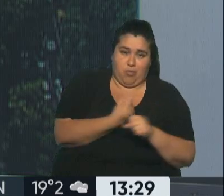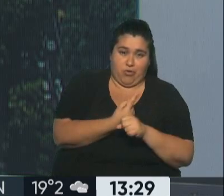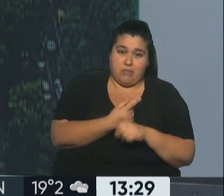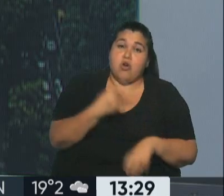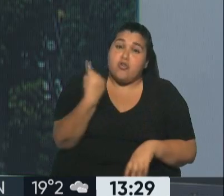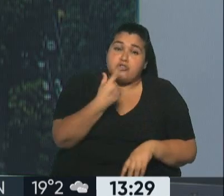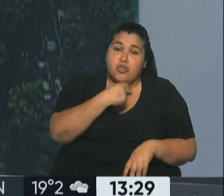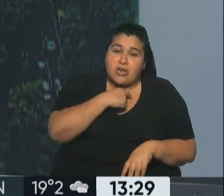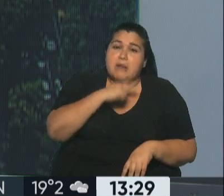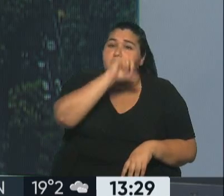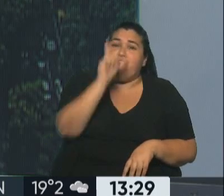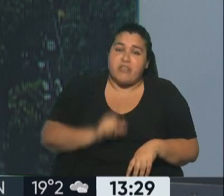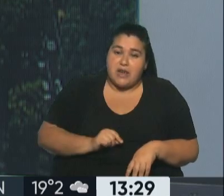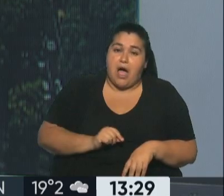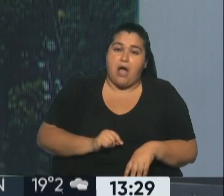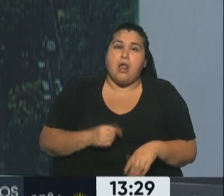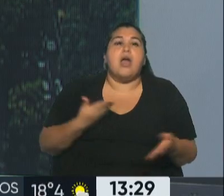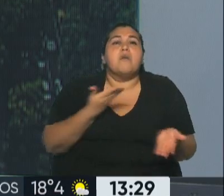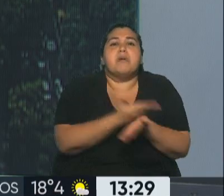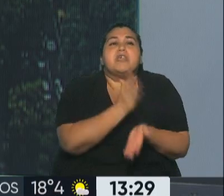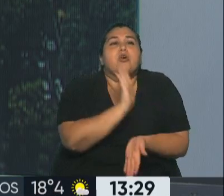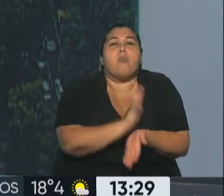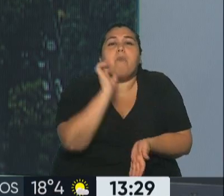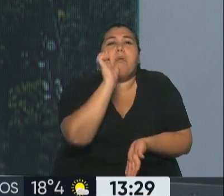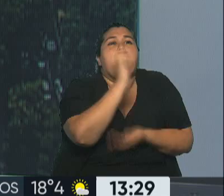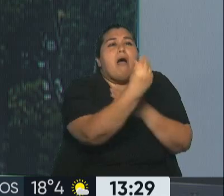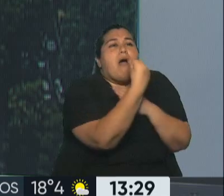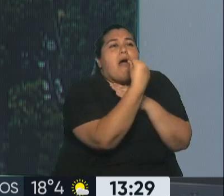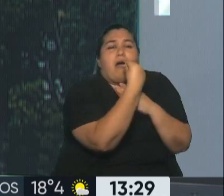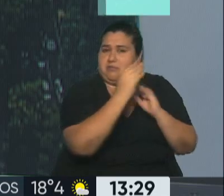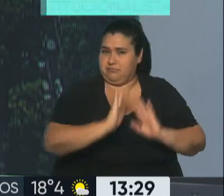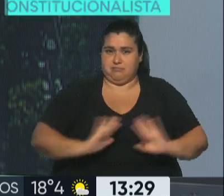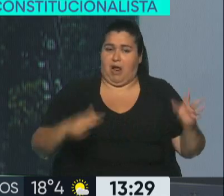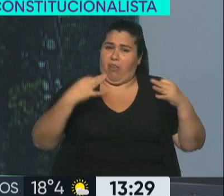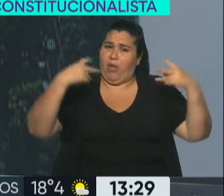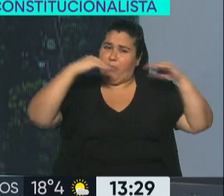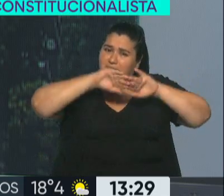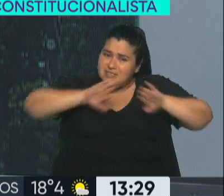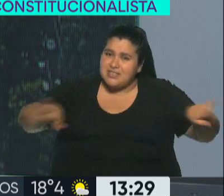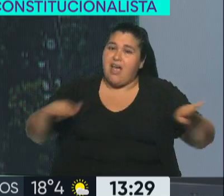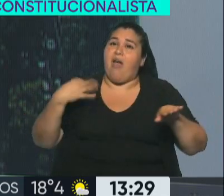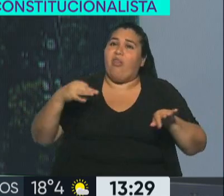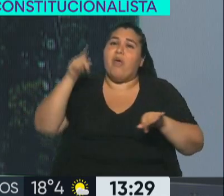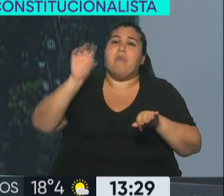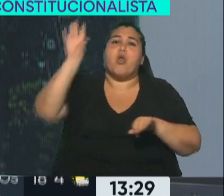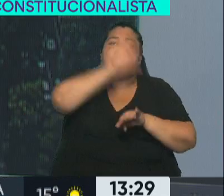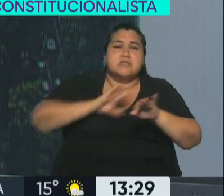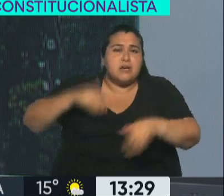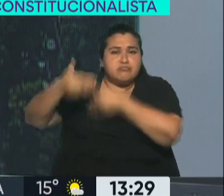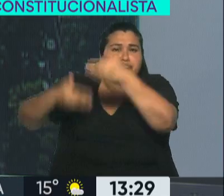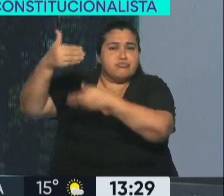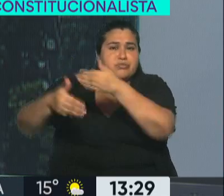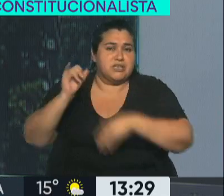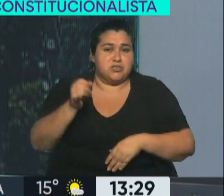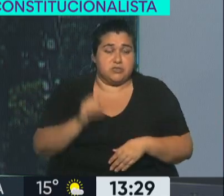las provincias no pueden estar todo el tiempo pidiéndole a papá gobierno de la nación. Alguna vez tienen que despegarse, tienen que crecer, tienen que madurar. Y en todo